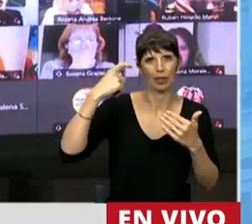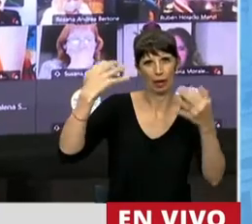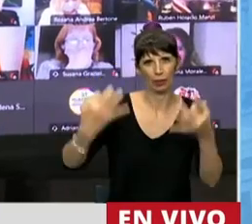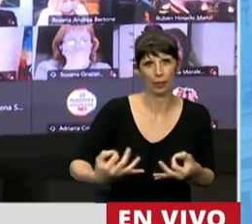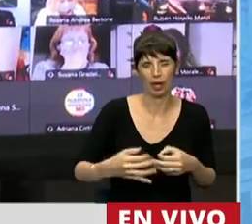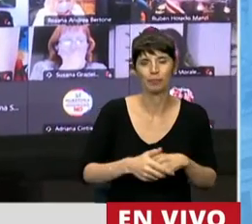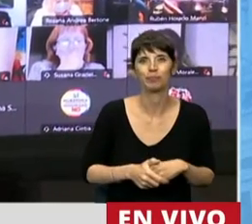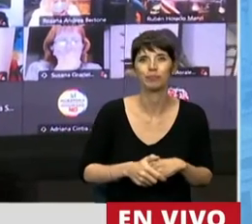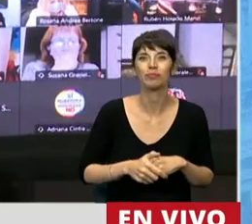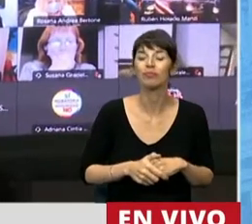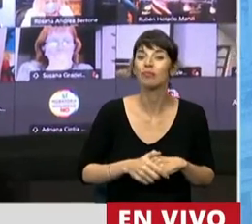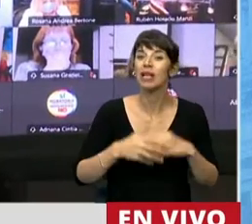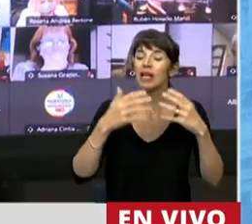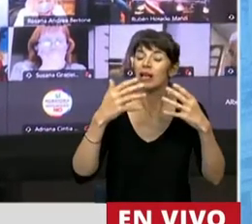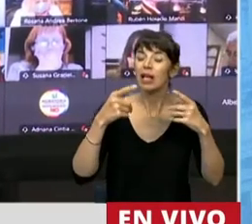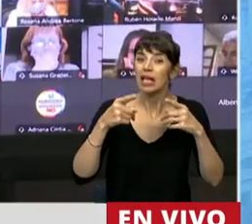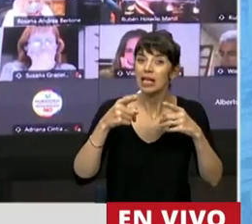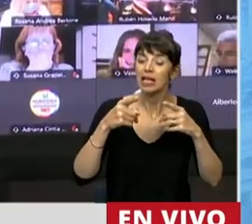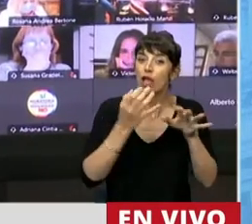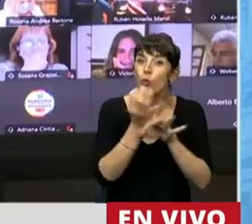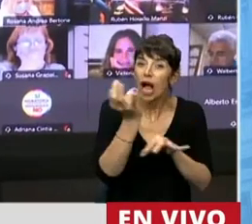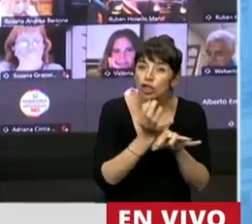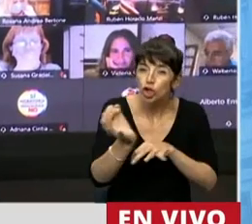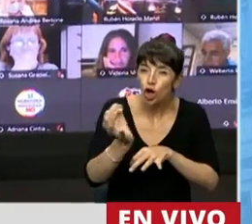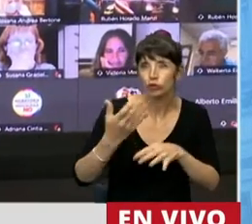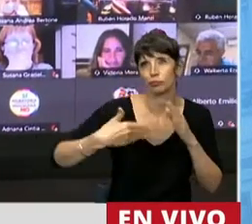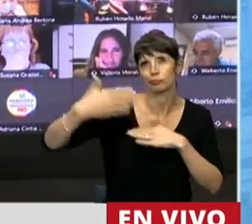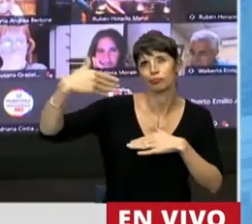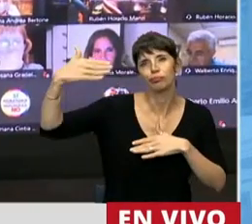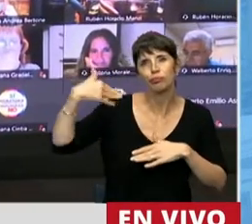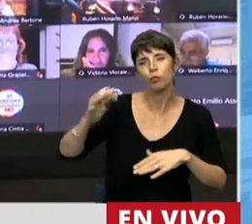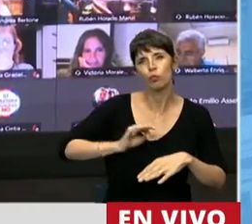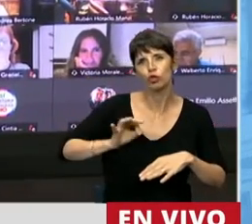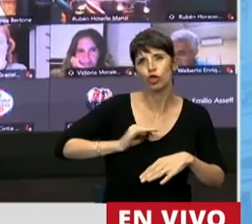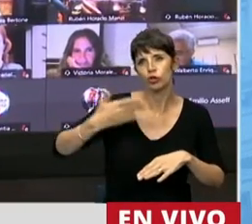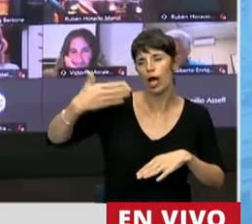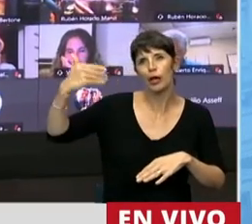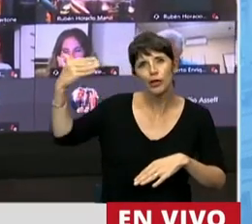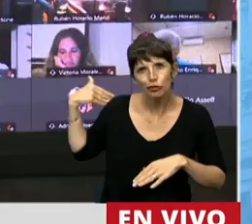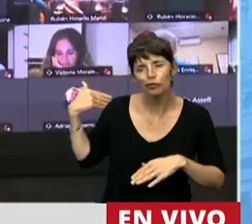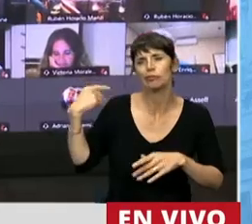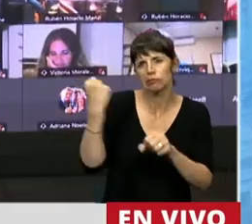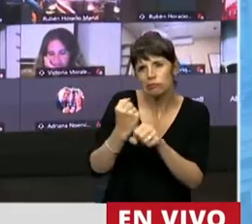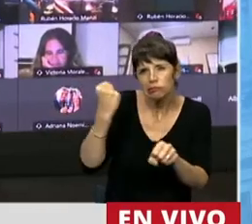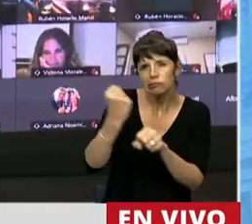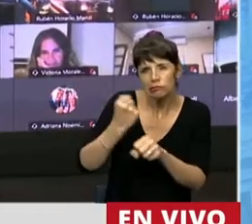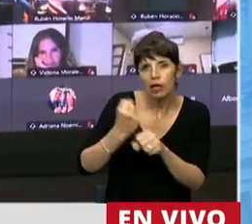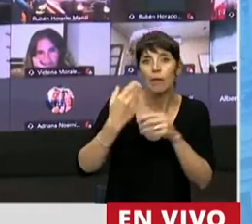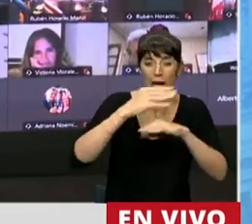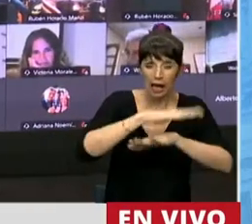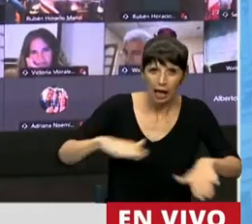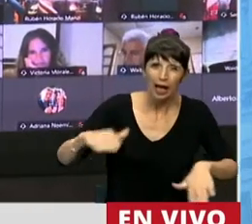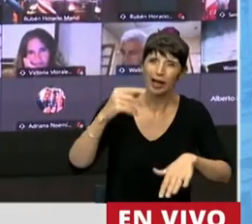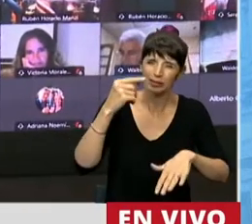sistema educativo viene hace muchos años trabajando para que nuestros niños, niñas, adolescentes